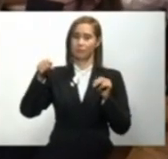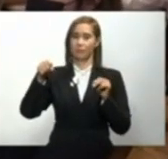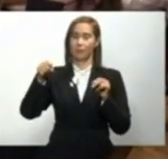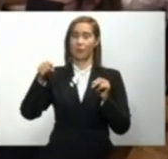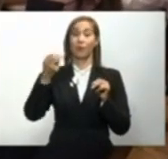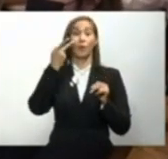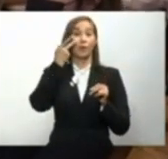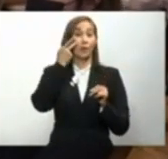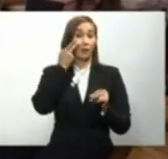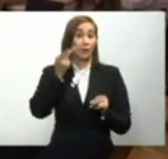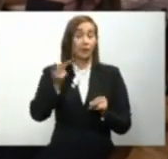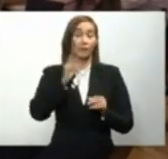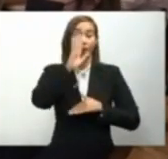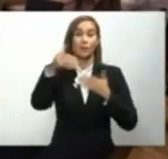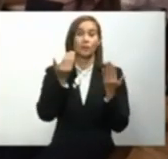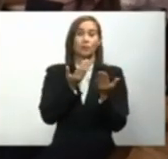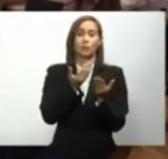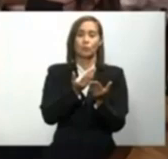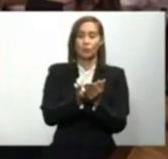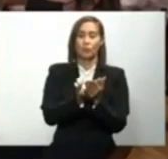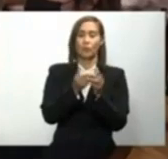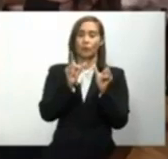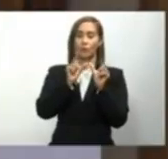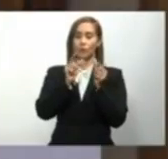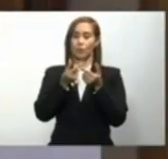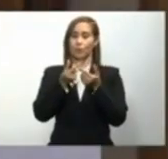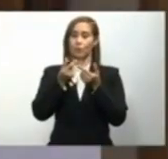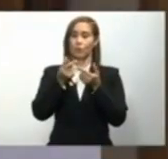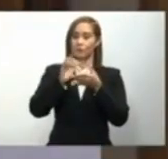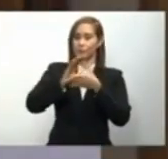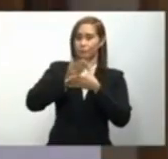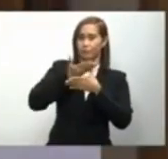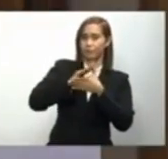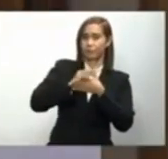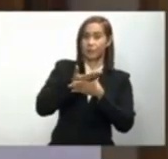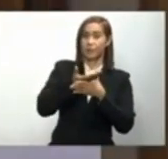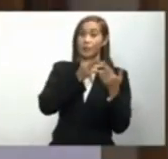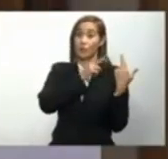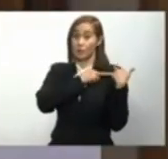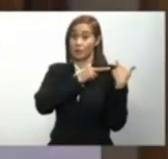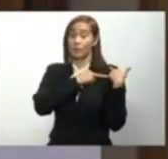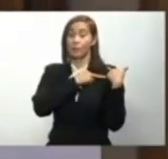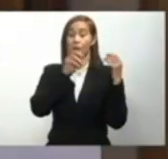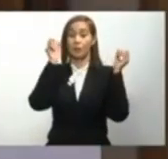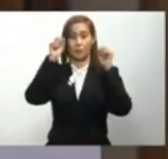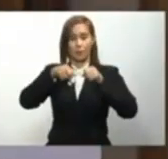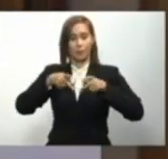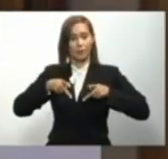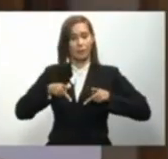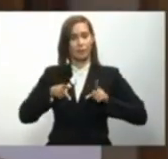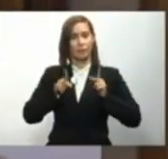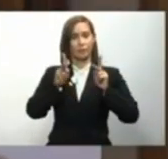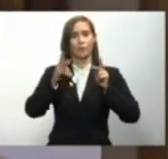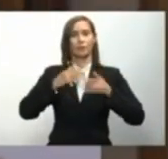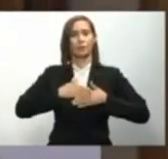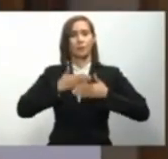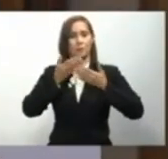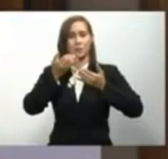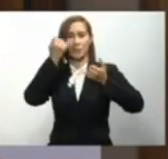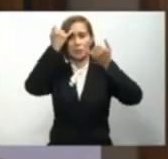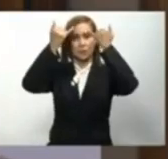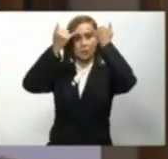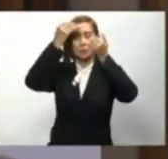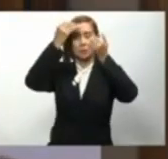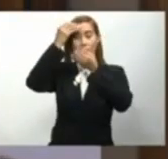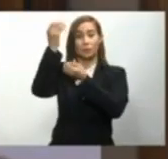que asegurar es que todos los actores participantes tengan la oportunidad de expresar y defender sus pareceres.